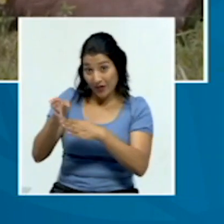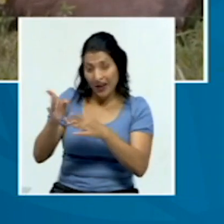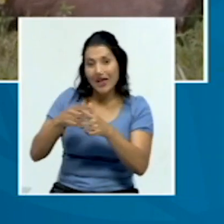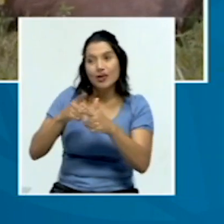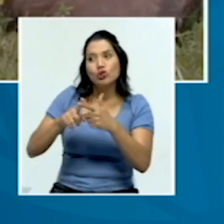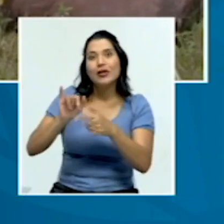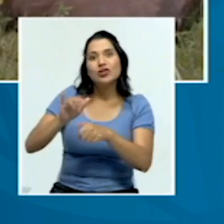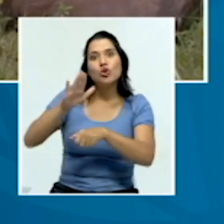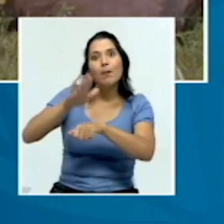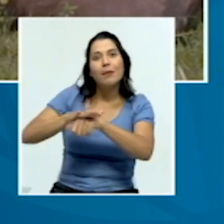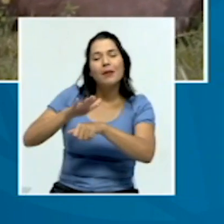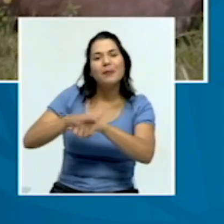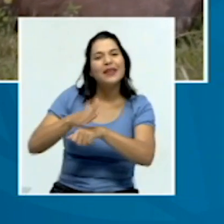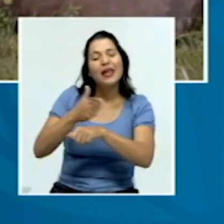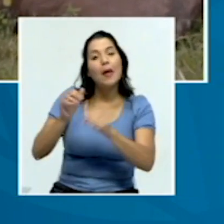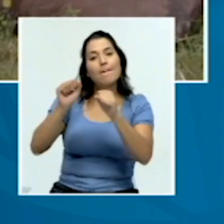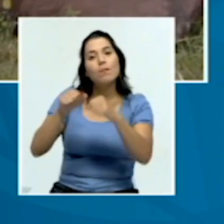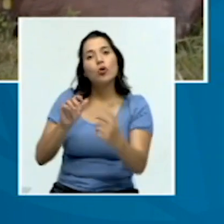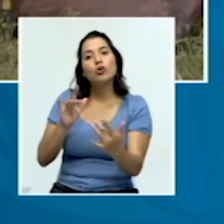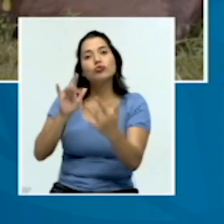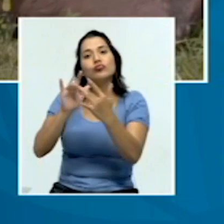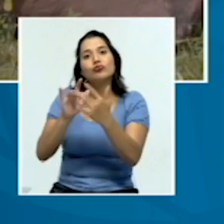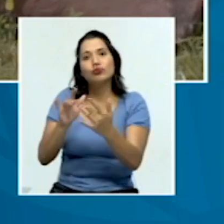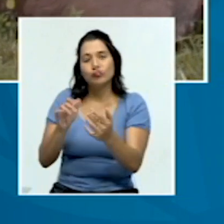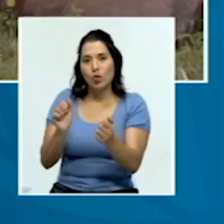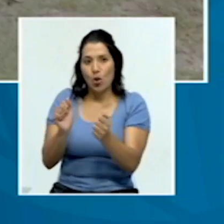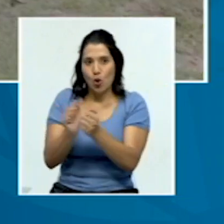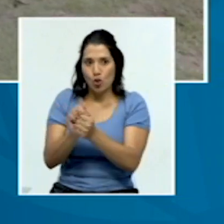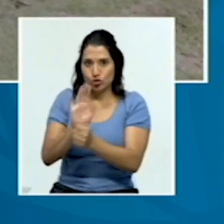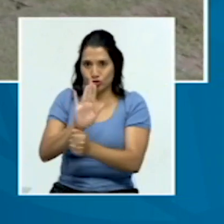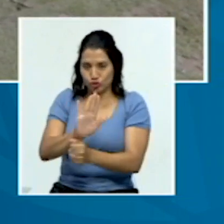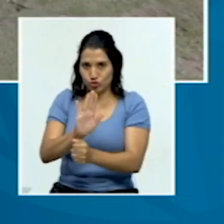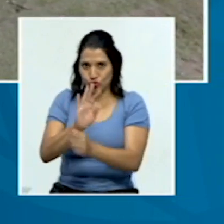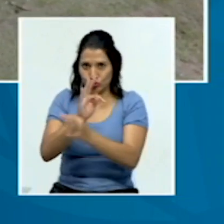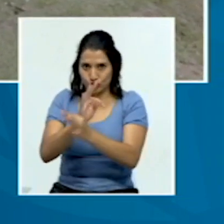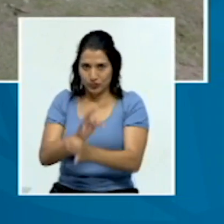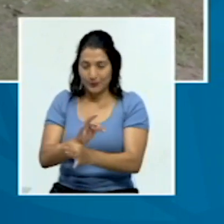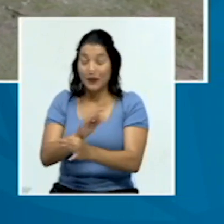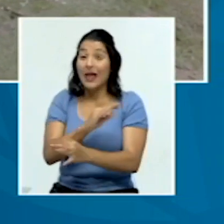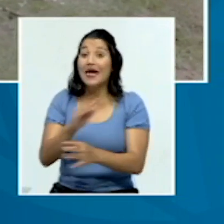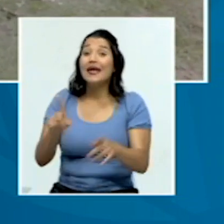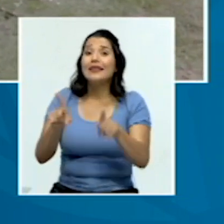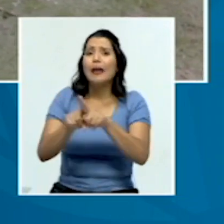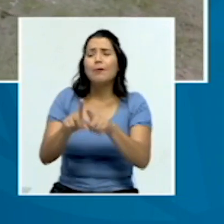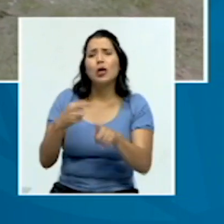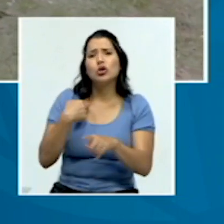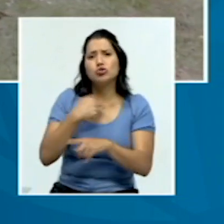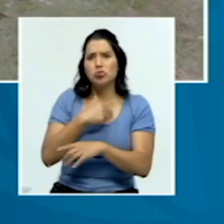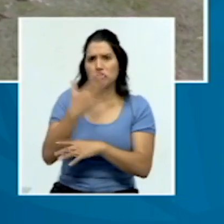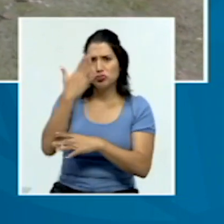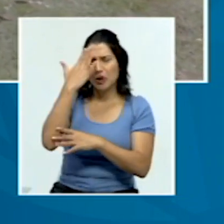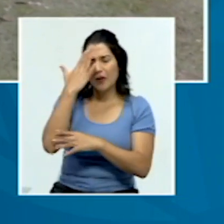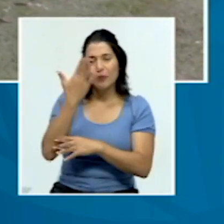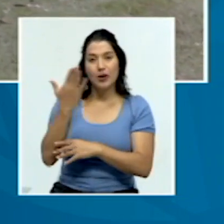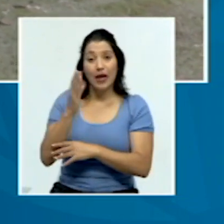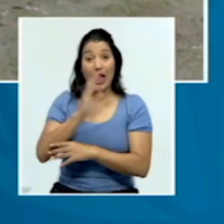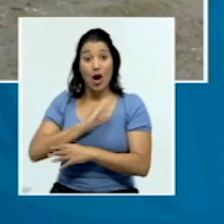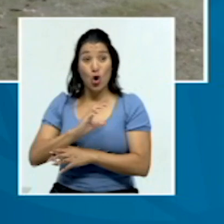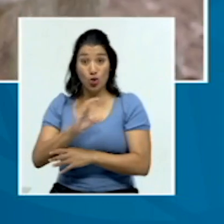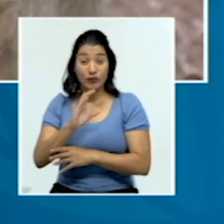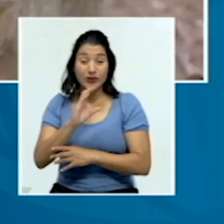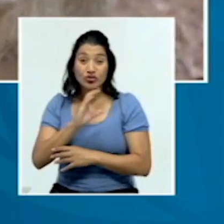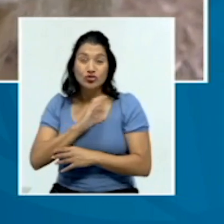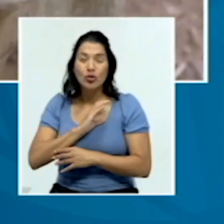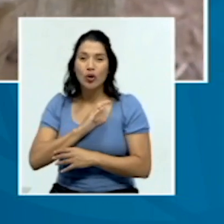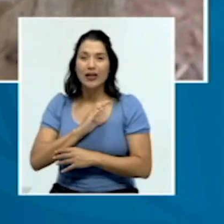hacer un enlace directo con estos hallazgos. Además de ello, pues conocemos que las condiciones, como les mencioné al inicio,